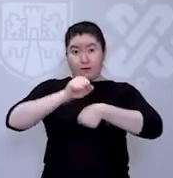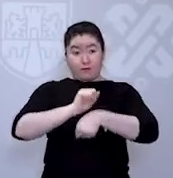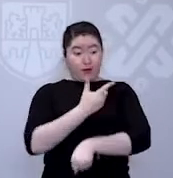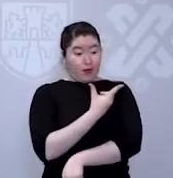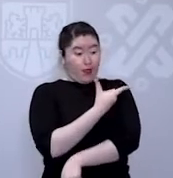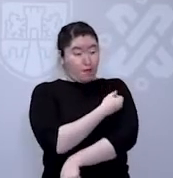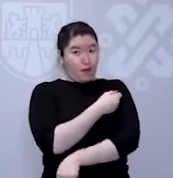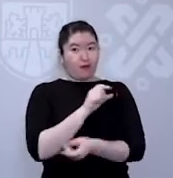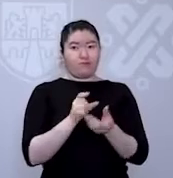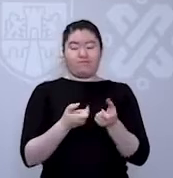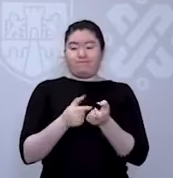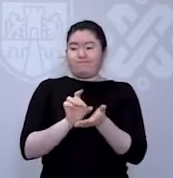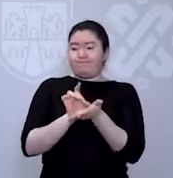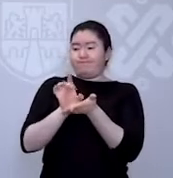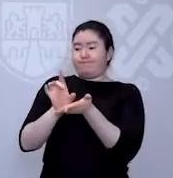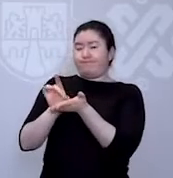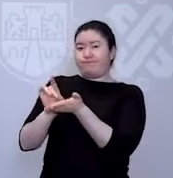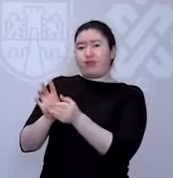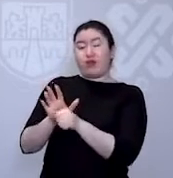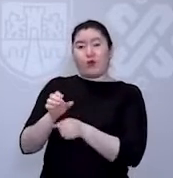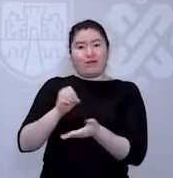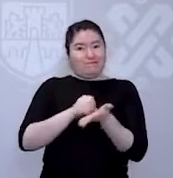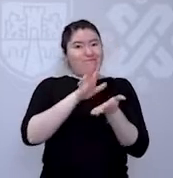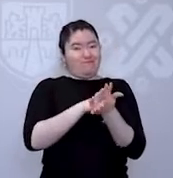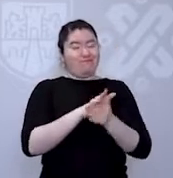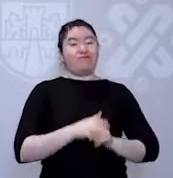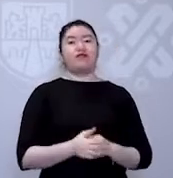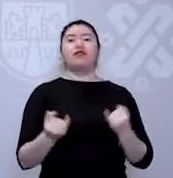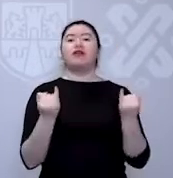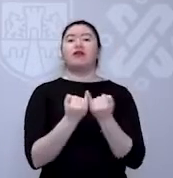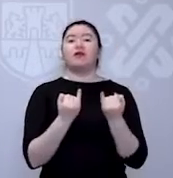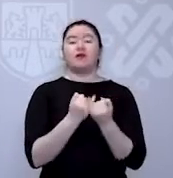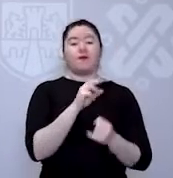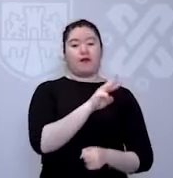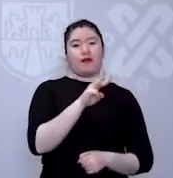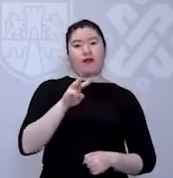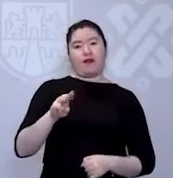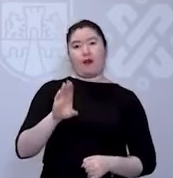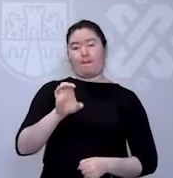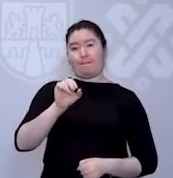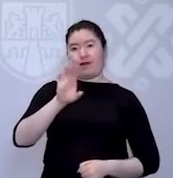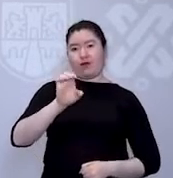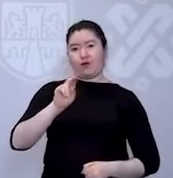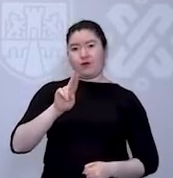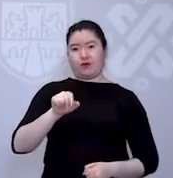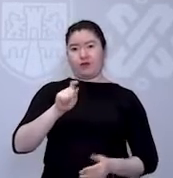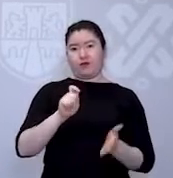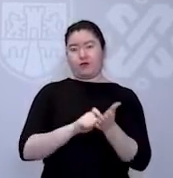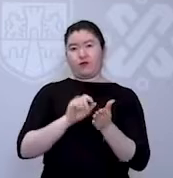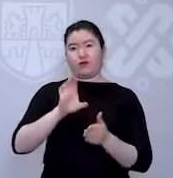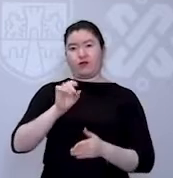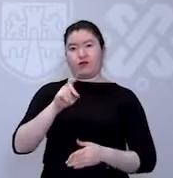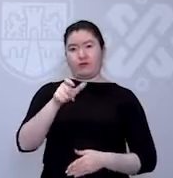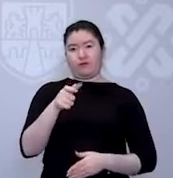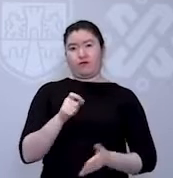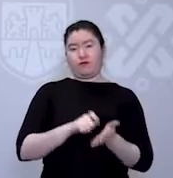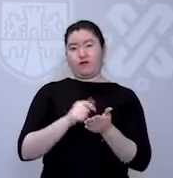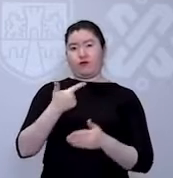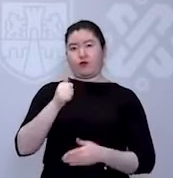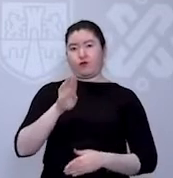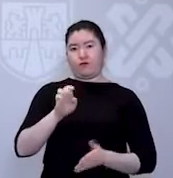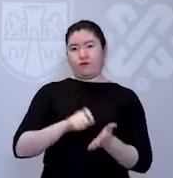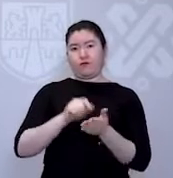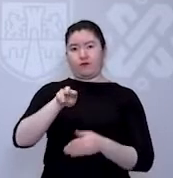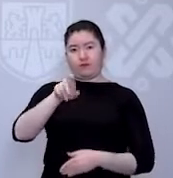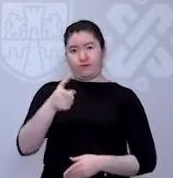celular vía SMS con su cita o también todos pueden consultar vacunación.cdmx.gov.mx